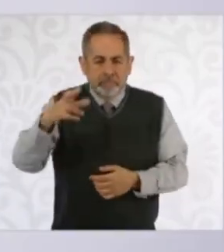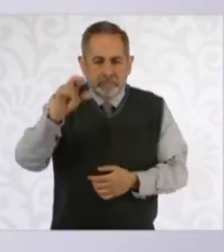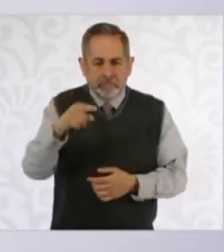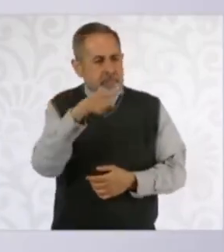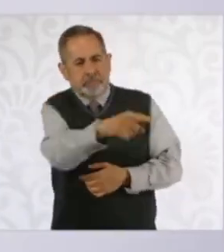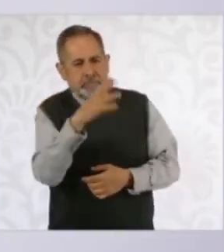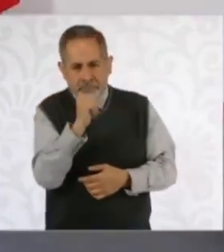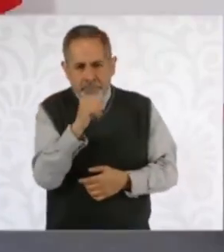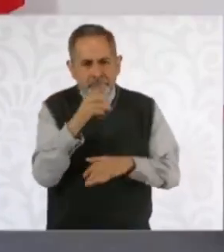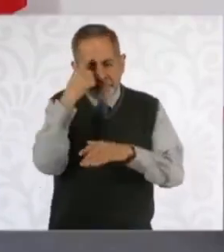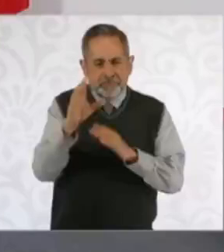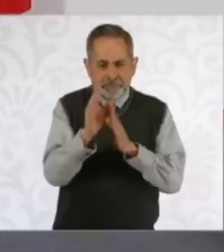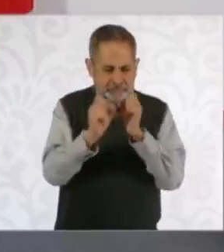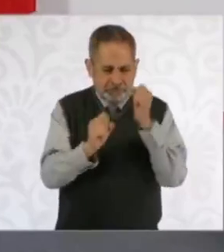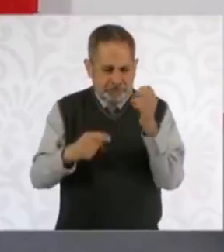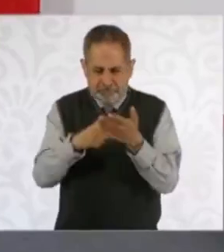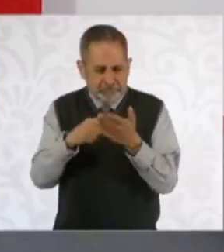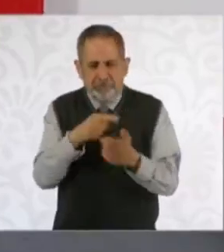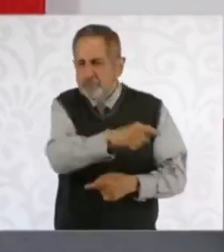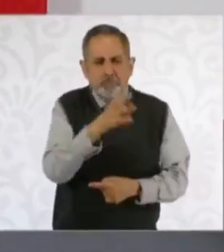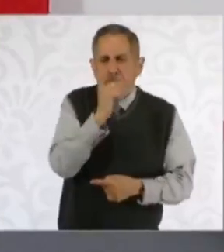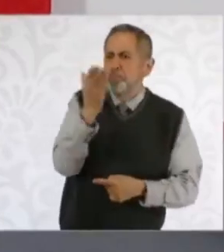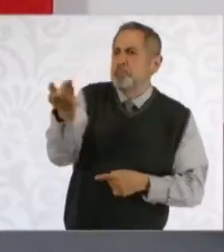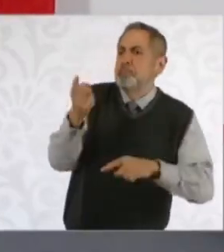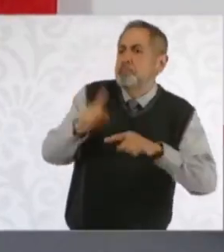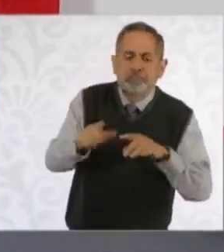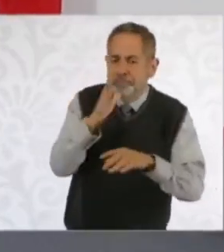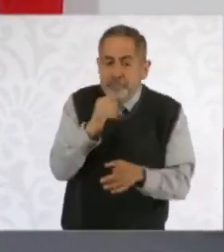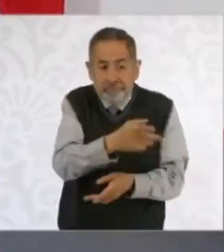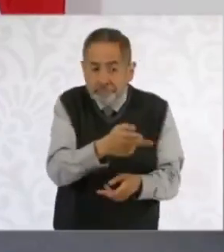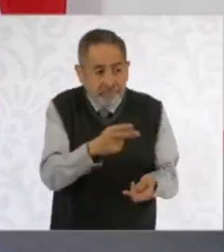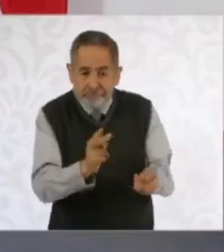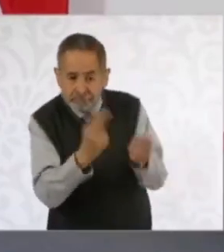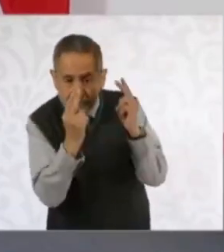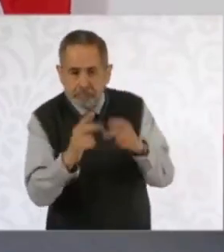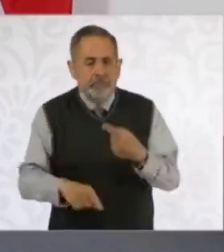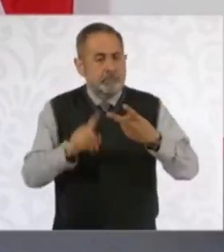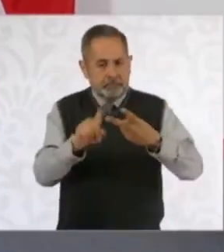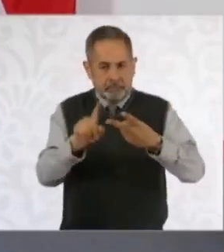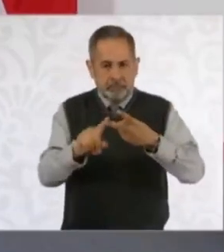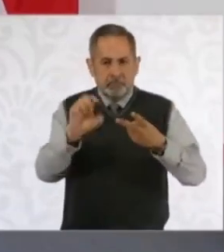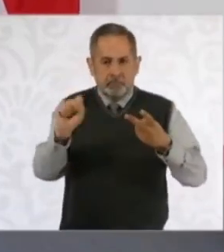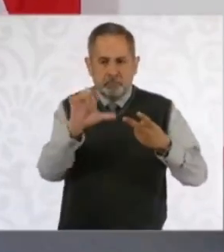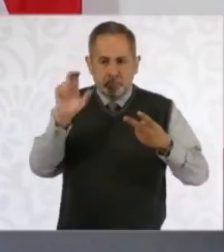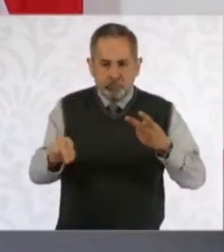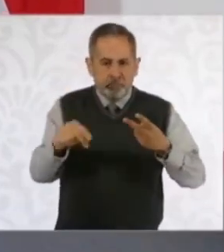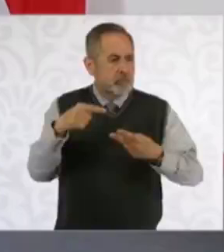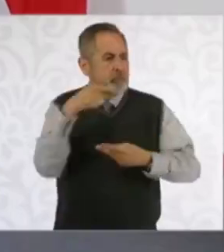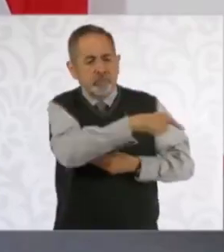cambios constitucionales. Segundo, la Corte no puede ser legisladora.